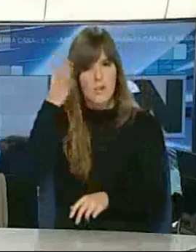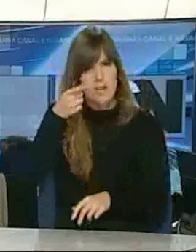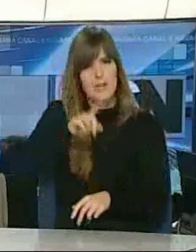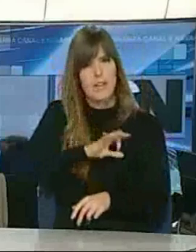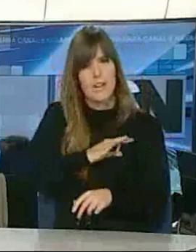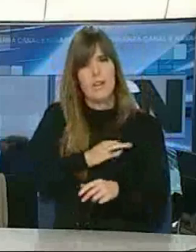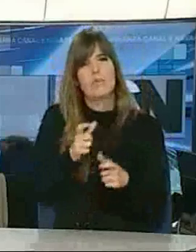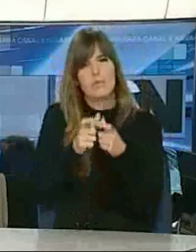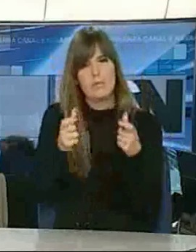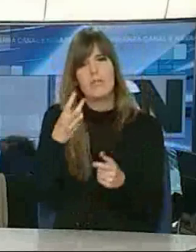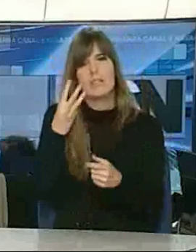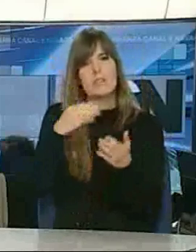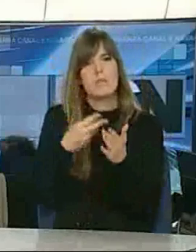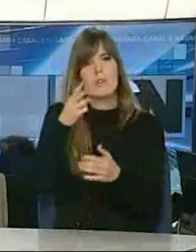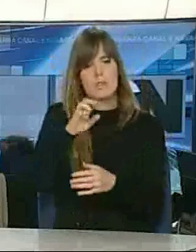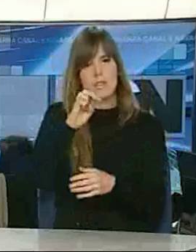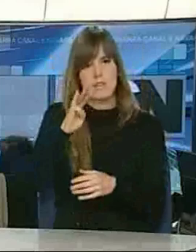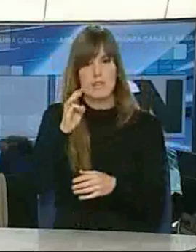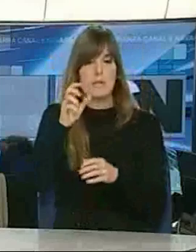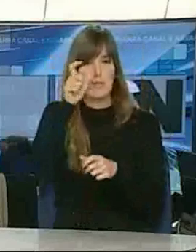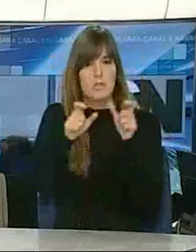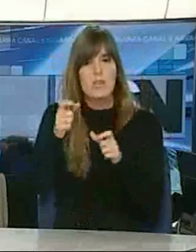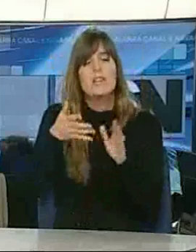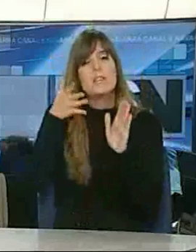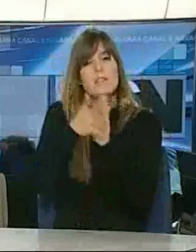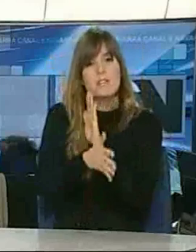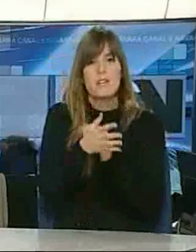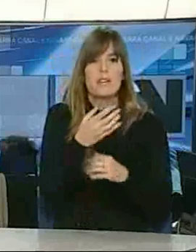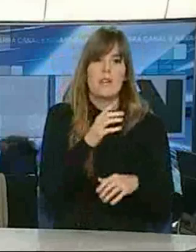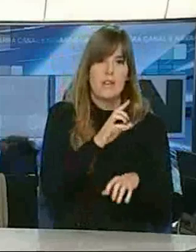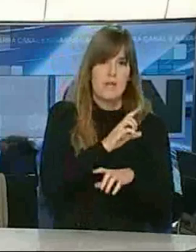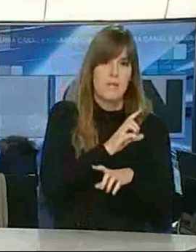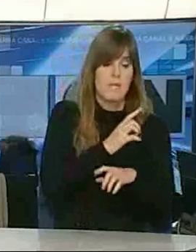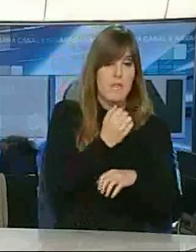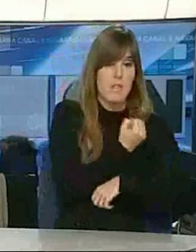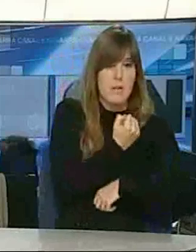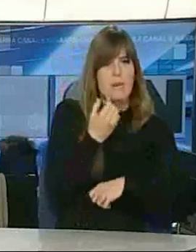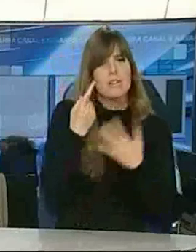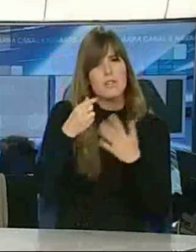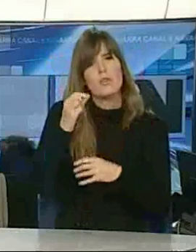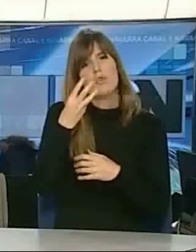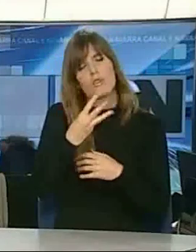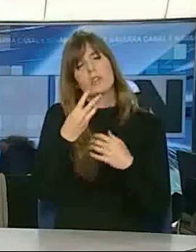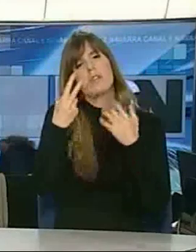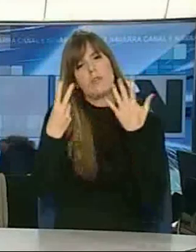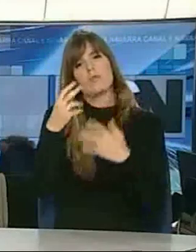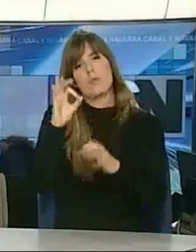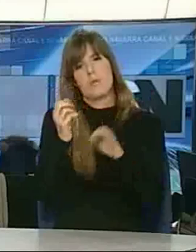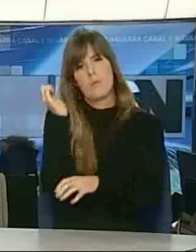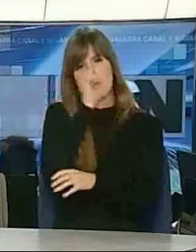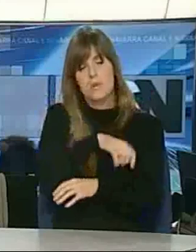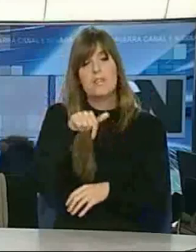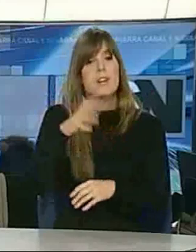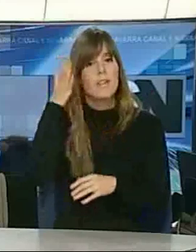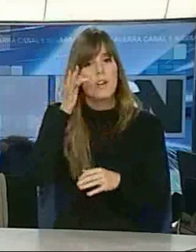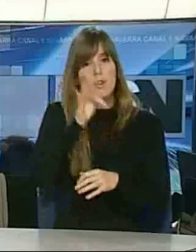en 3.203 personas, un 6,82% con respecto al mes anterior. El número total de desempleados se eleva ya en Navarra